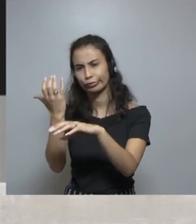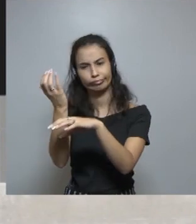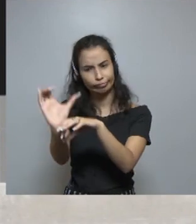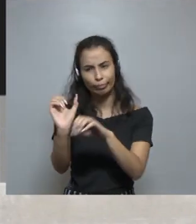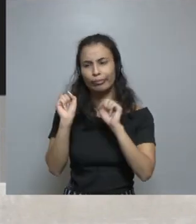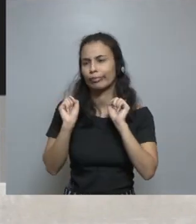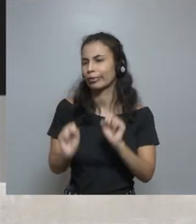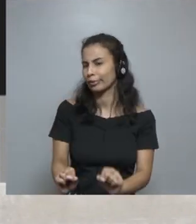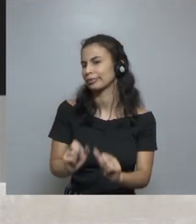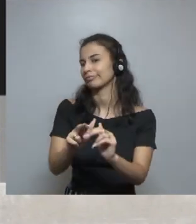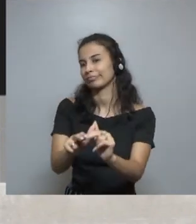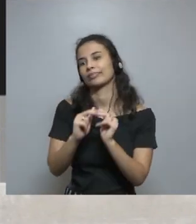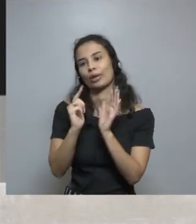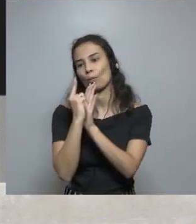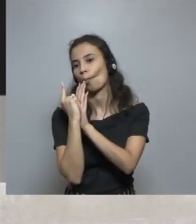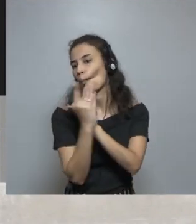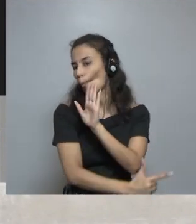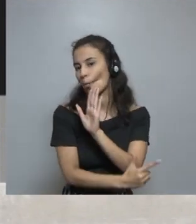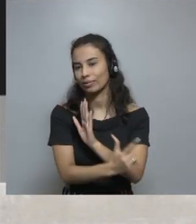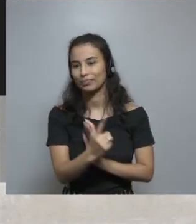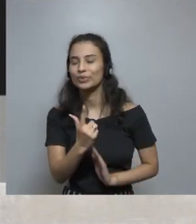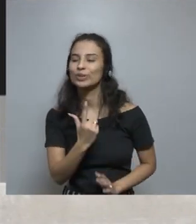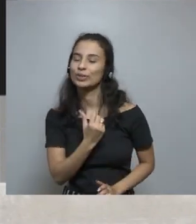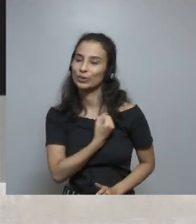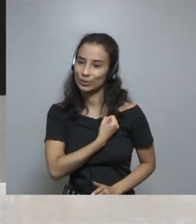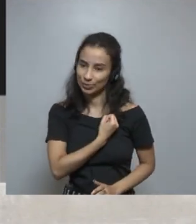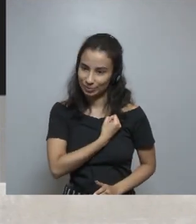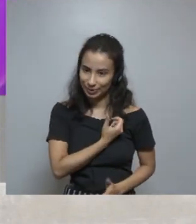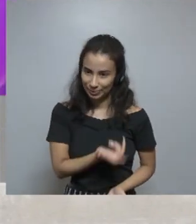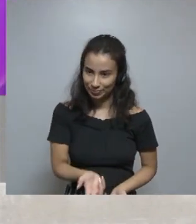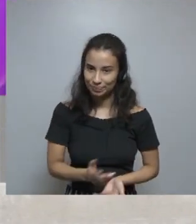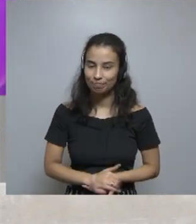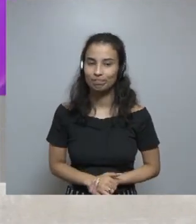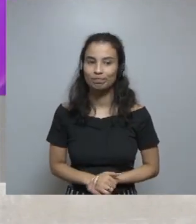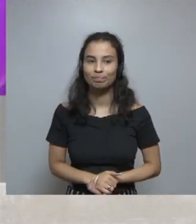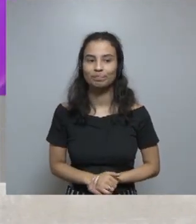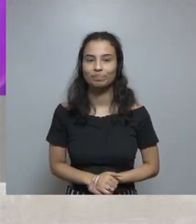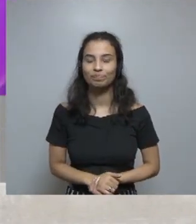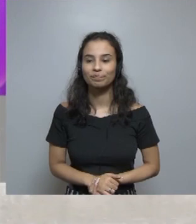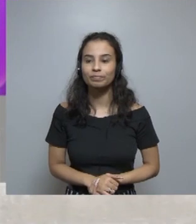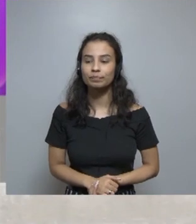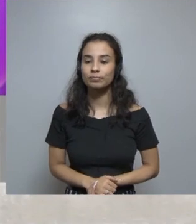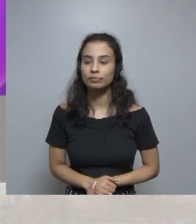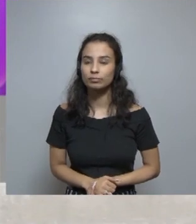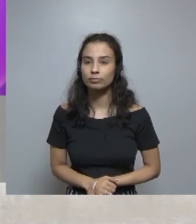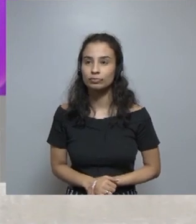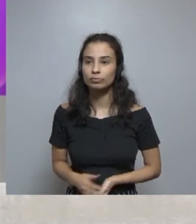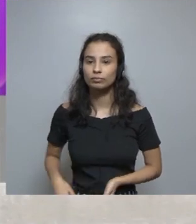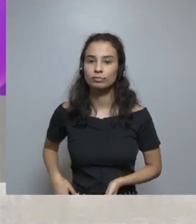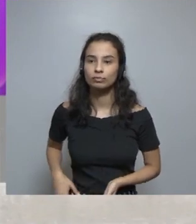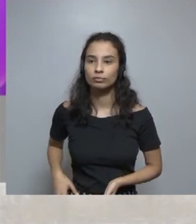pueden publicar su tarjeta de crédito sin estar expuestas a los fraudadores.